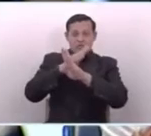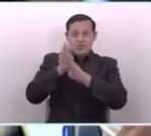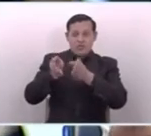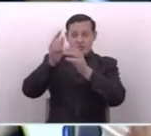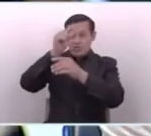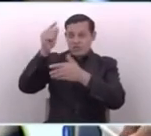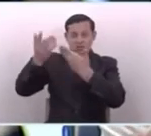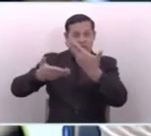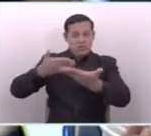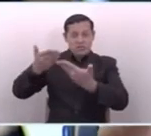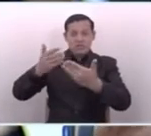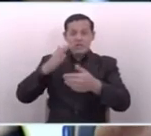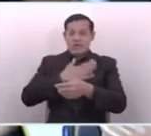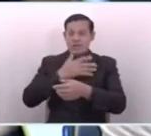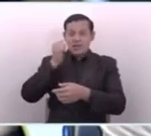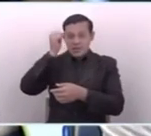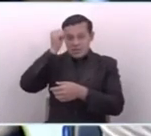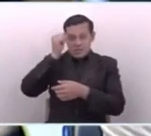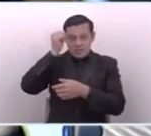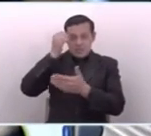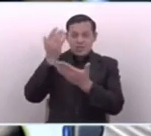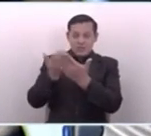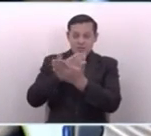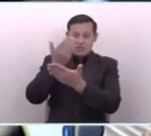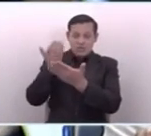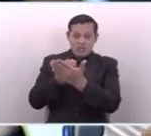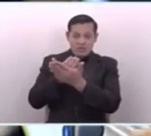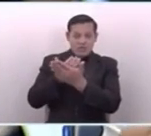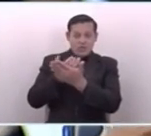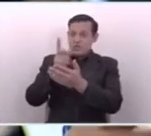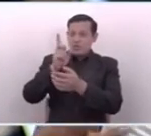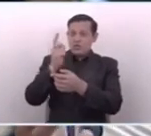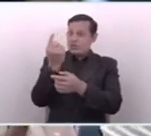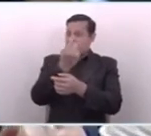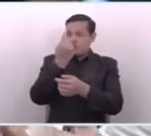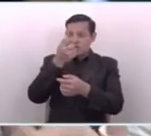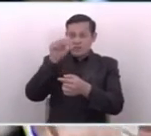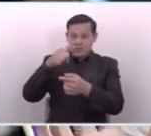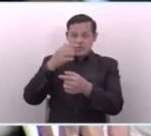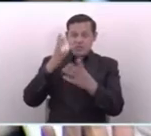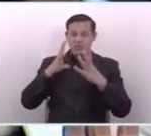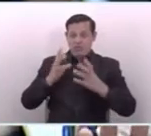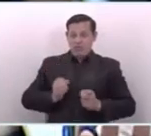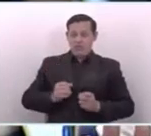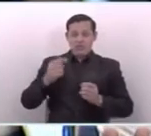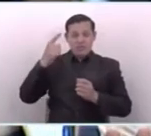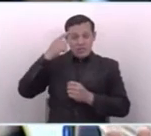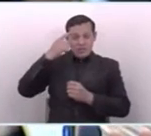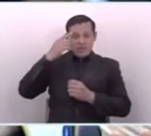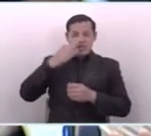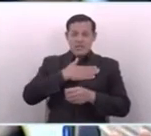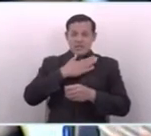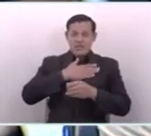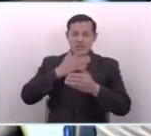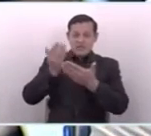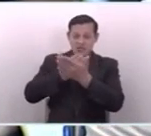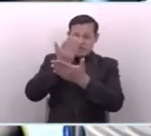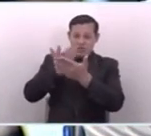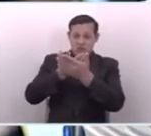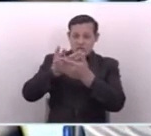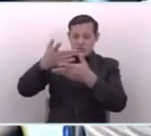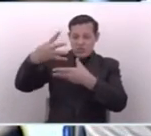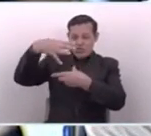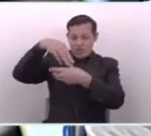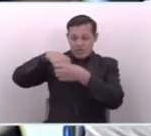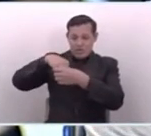Consumidor tiene análisis, estudios, no incluso solo en esta gestión, porque me imagino yo que tendrán algunos estudios, sino que